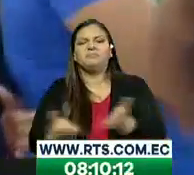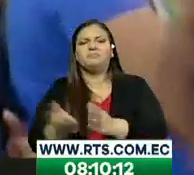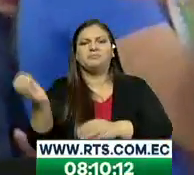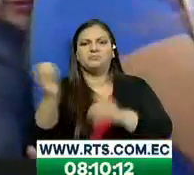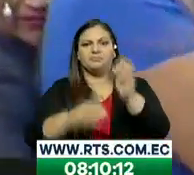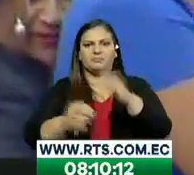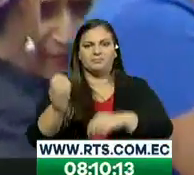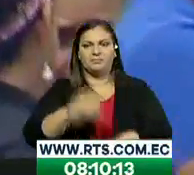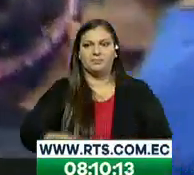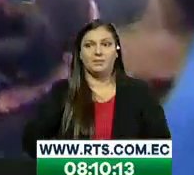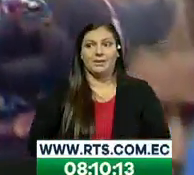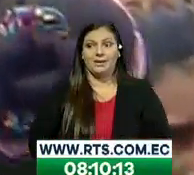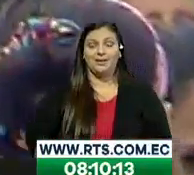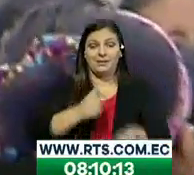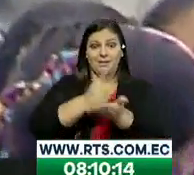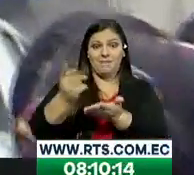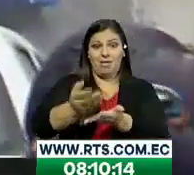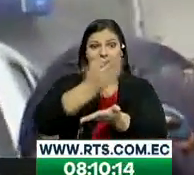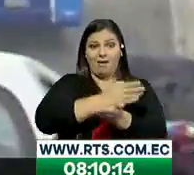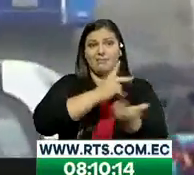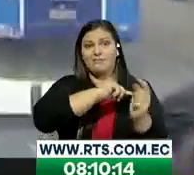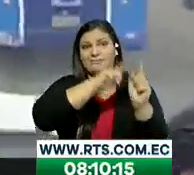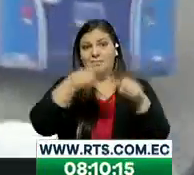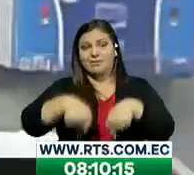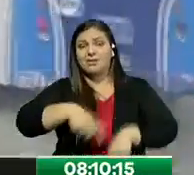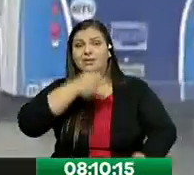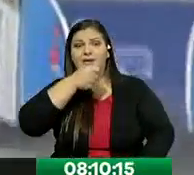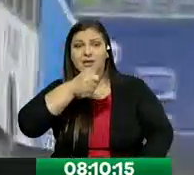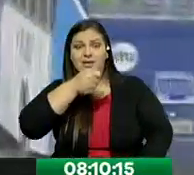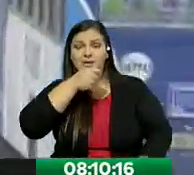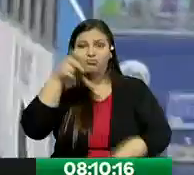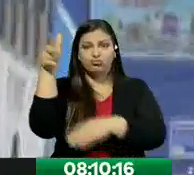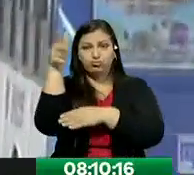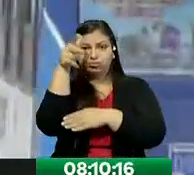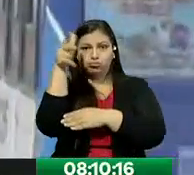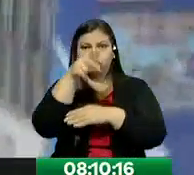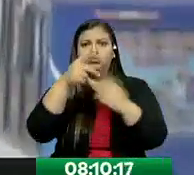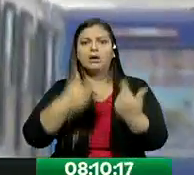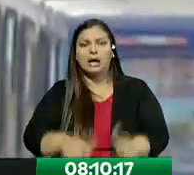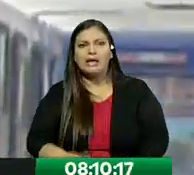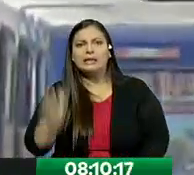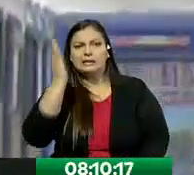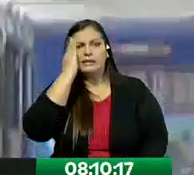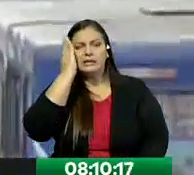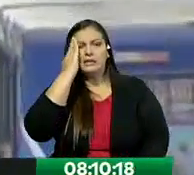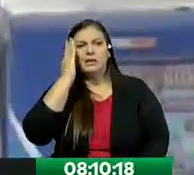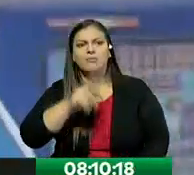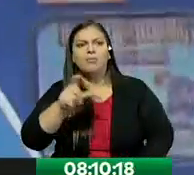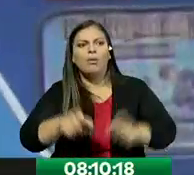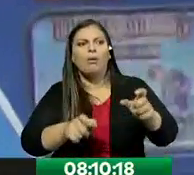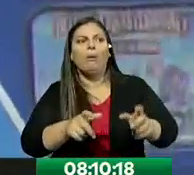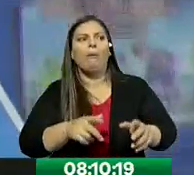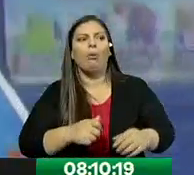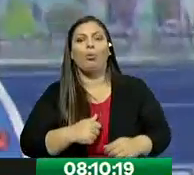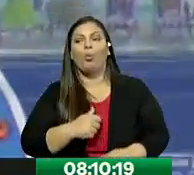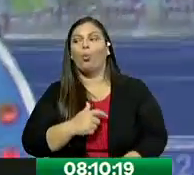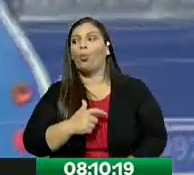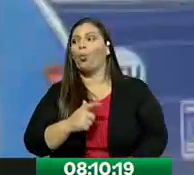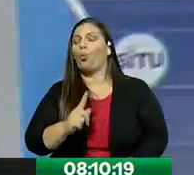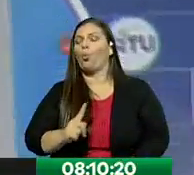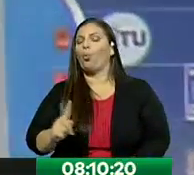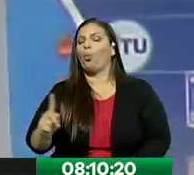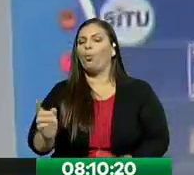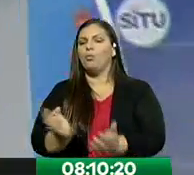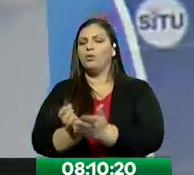semana pasada están viniendo las cámaras, entonces como que se han detenido en botar basura. Pero de ahí esto es de siempre que botan los mismos moradores basura.